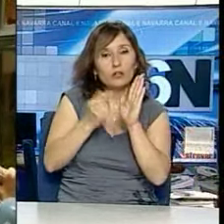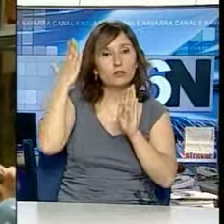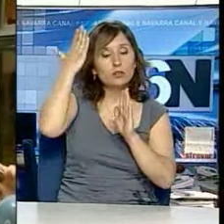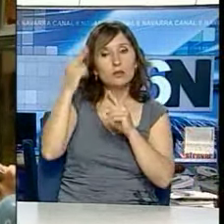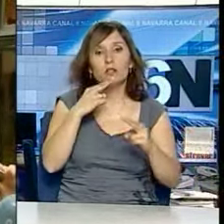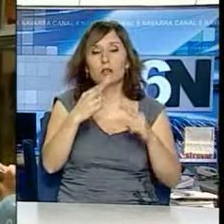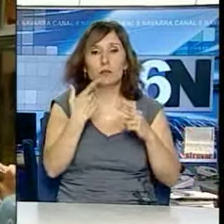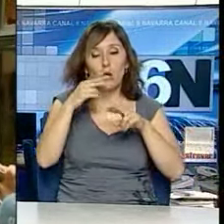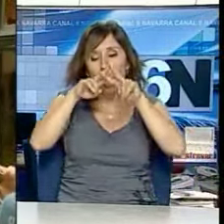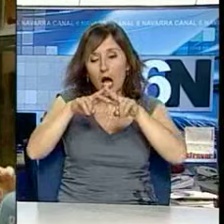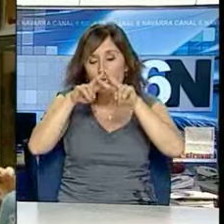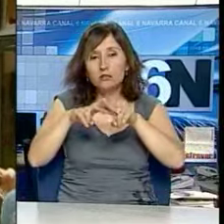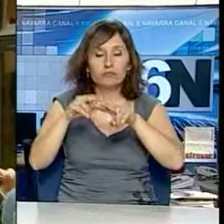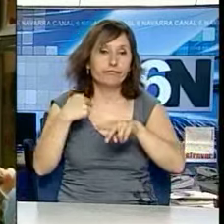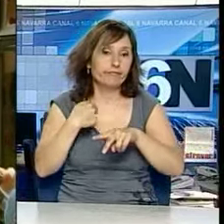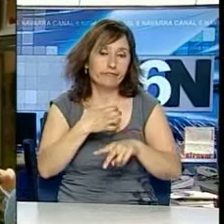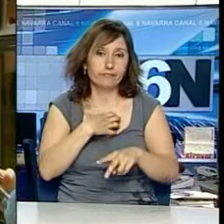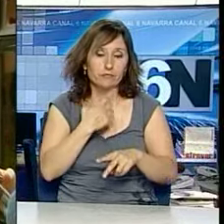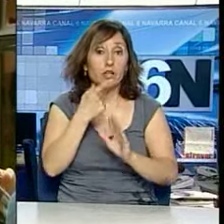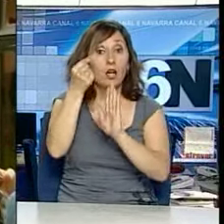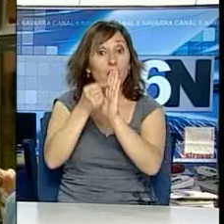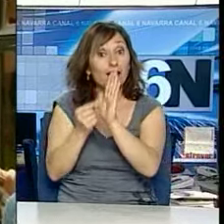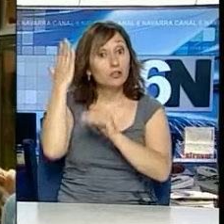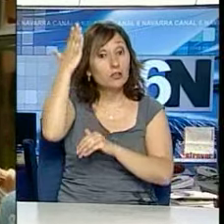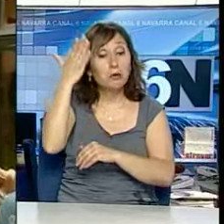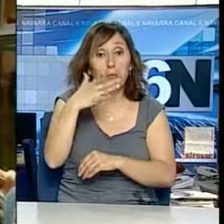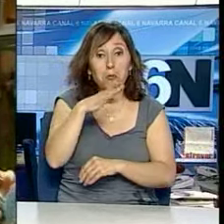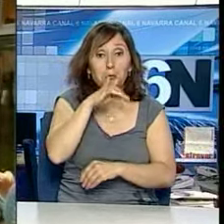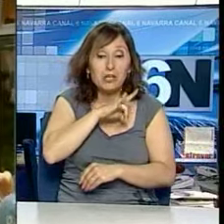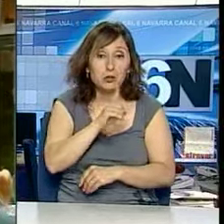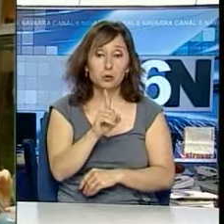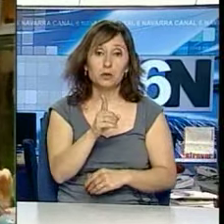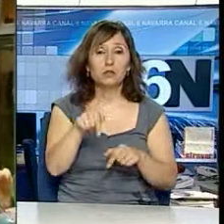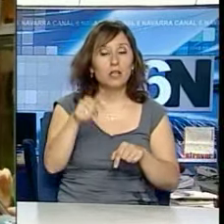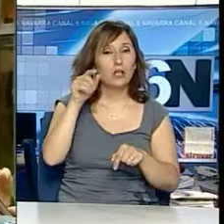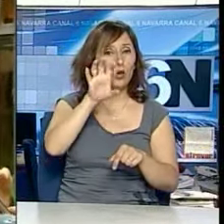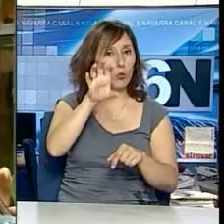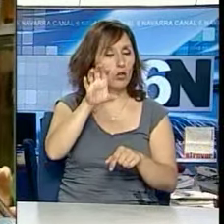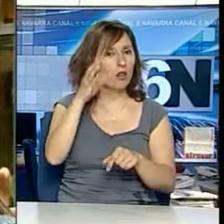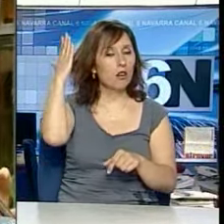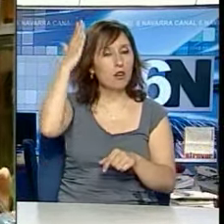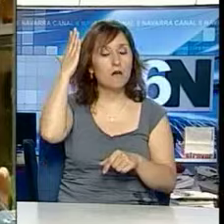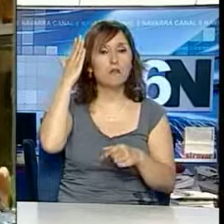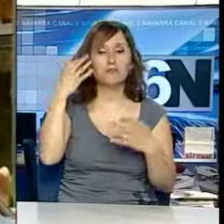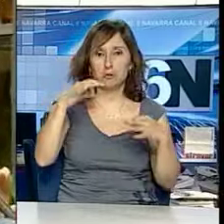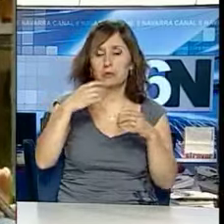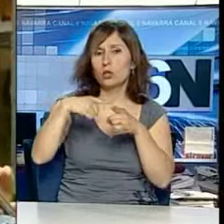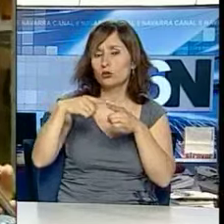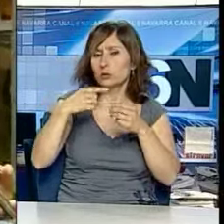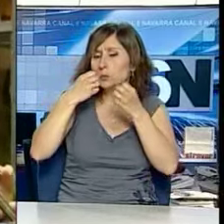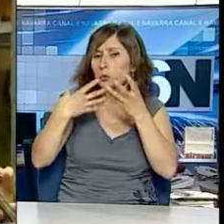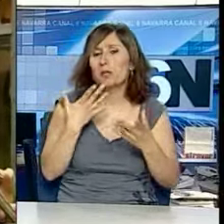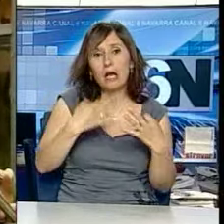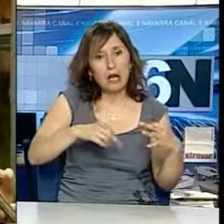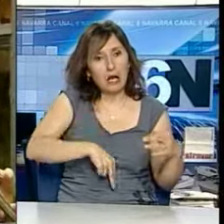no hacer un análisis. Los datos de Navarra no son malos. Navarra es una comunidad que hace en general las cosas muy bien,